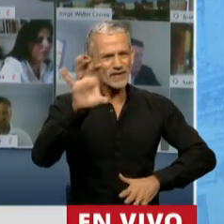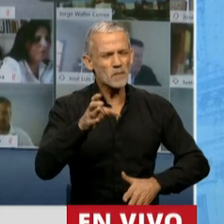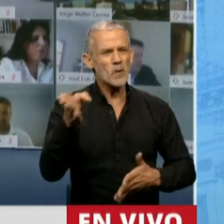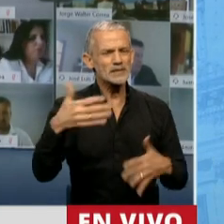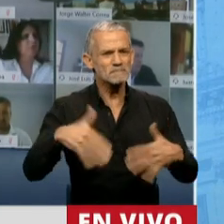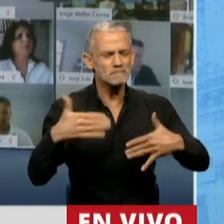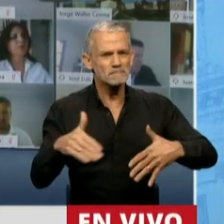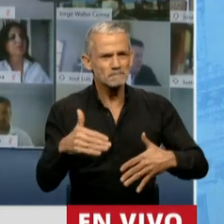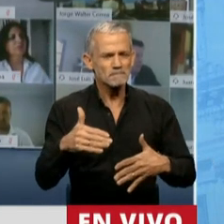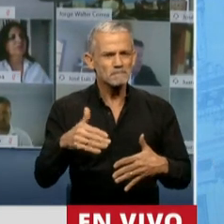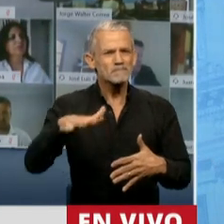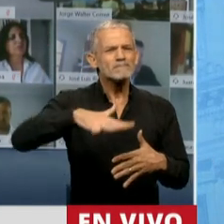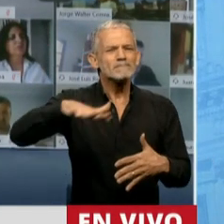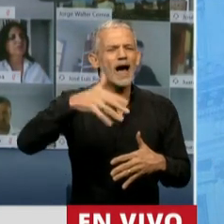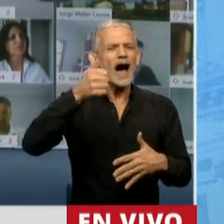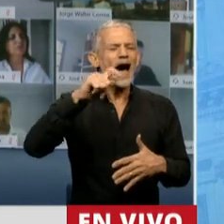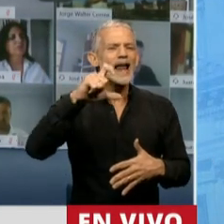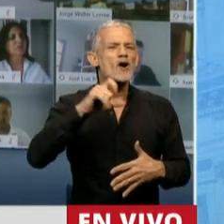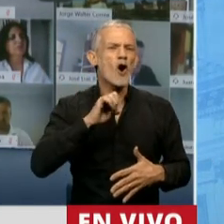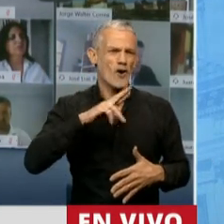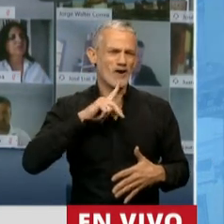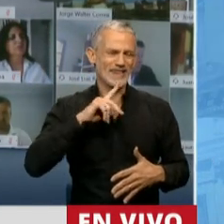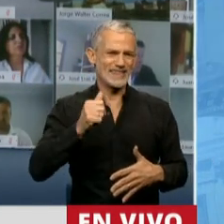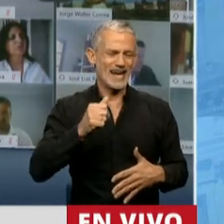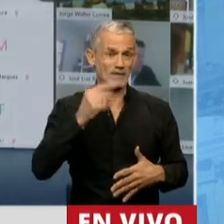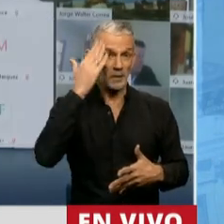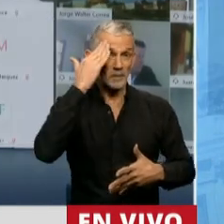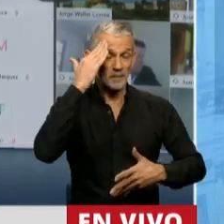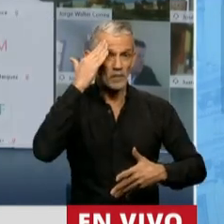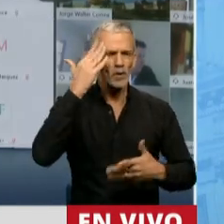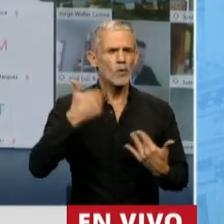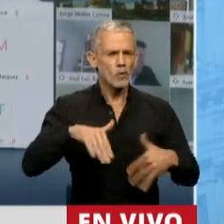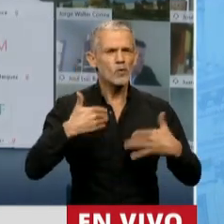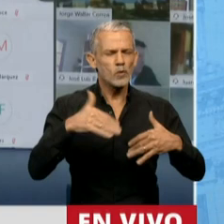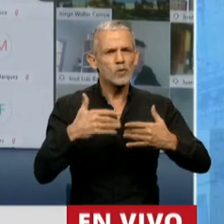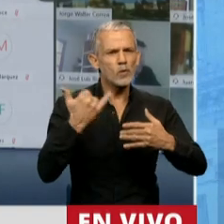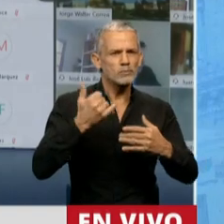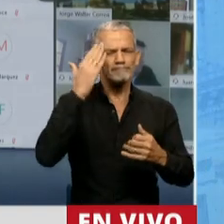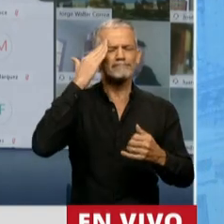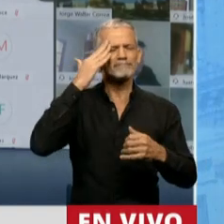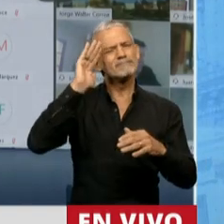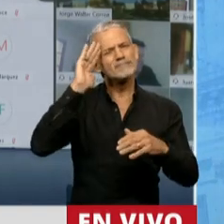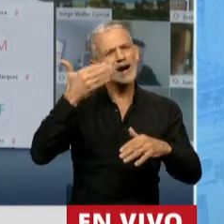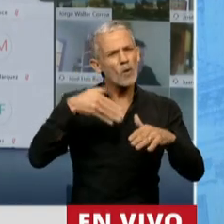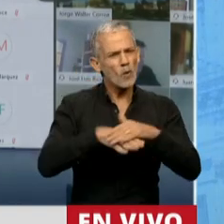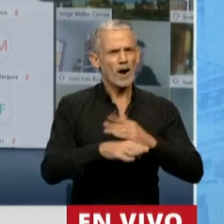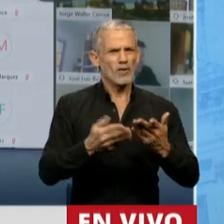Alcorta, que entró en la galería de la memoria de los argentinos,